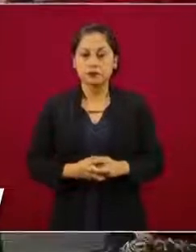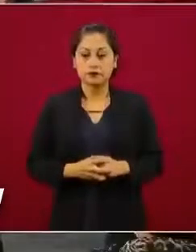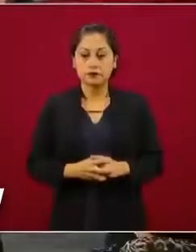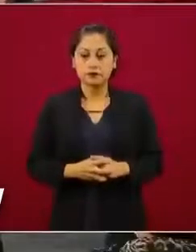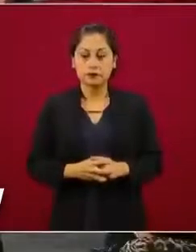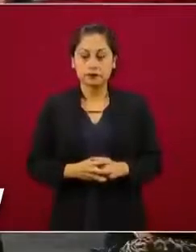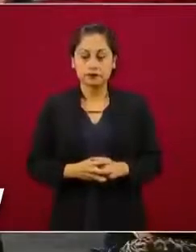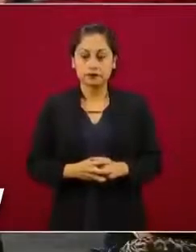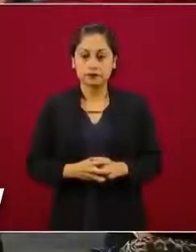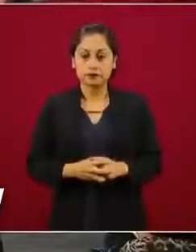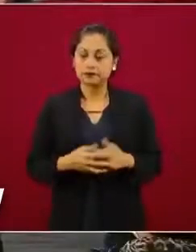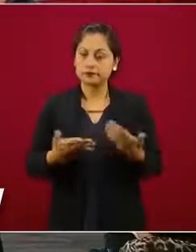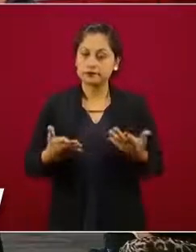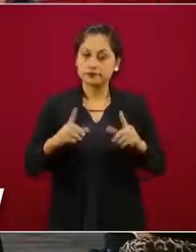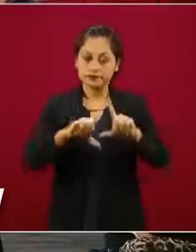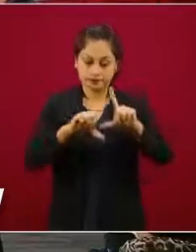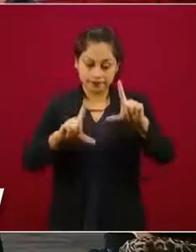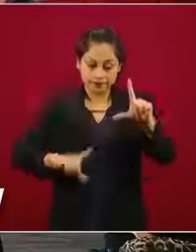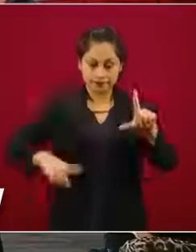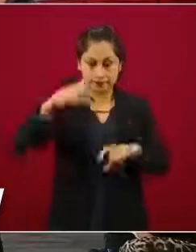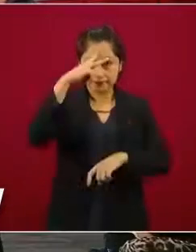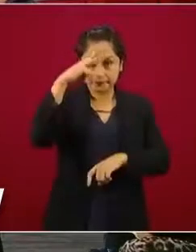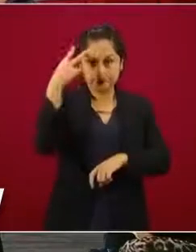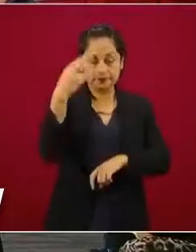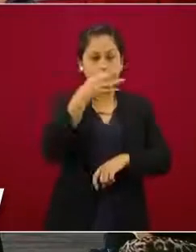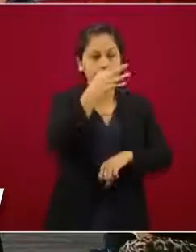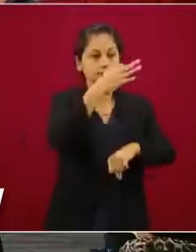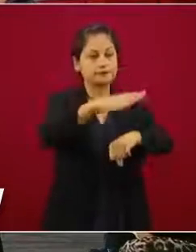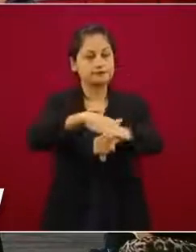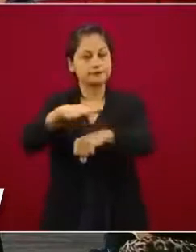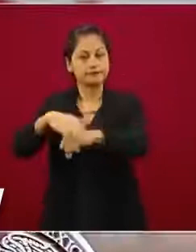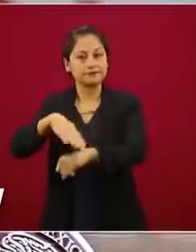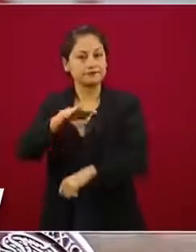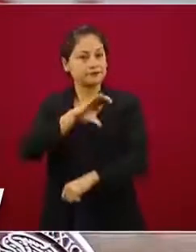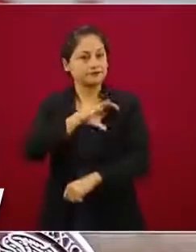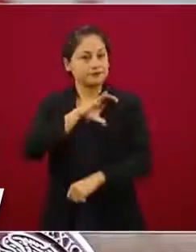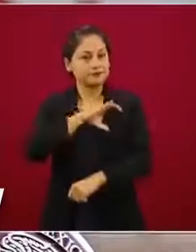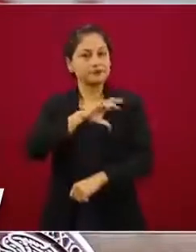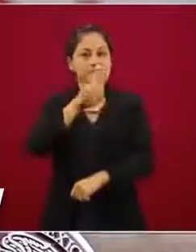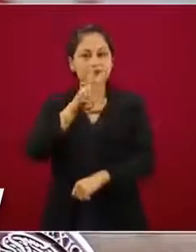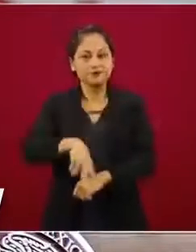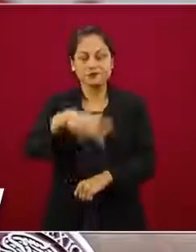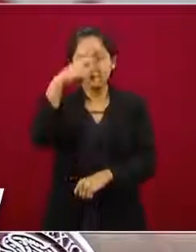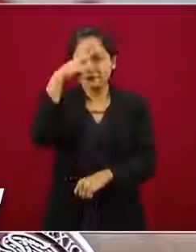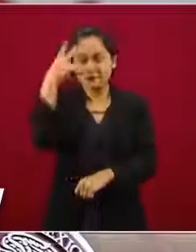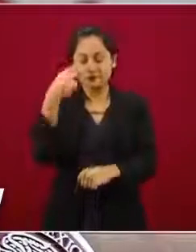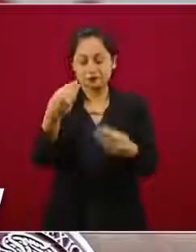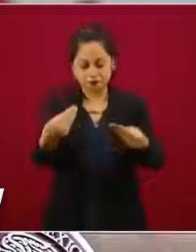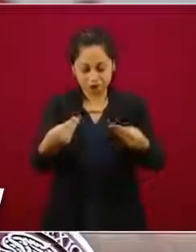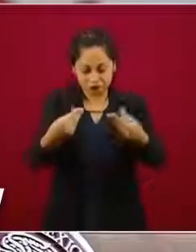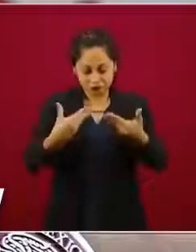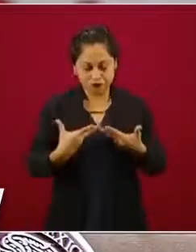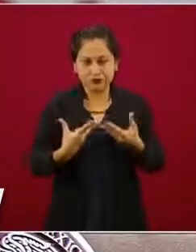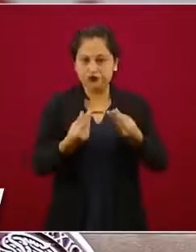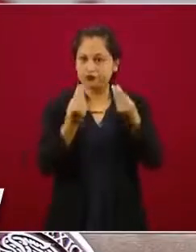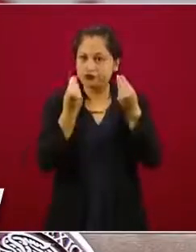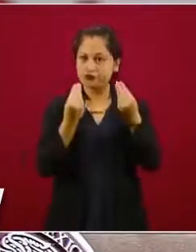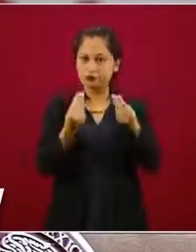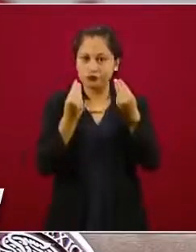Querido México, nos has dado mucho, nos has dado mucho y ahora va de regreso.